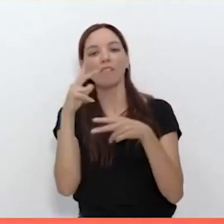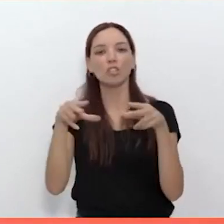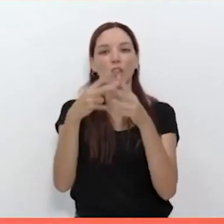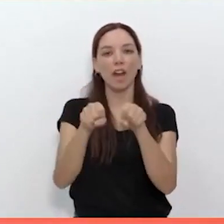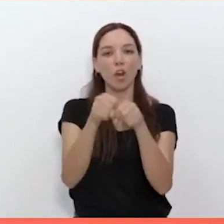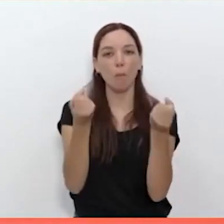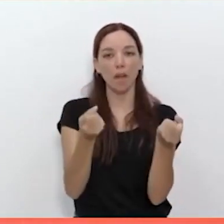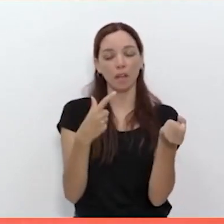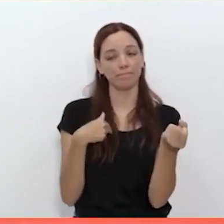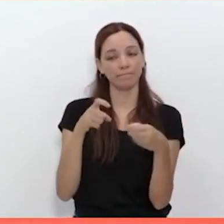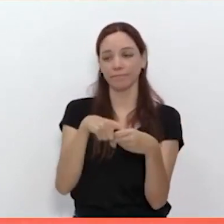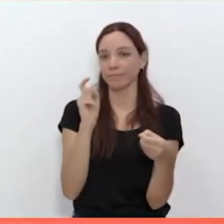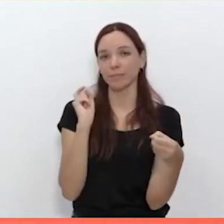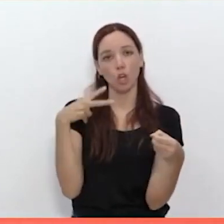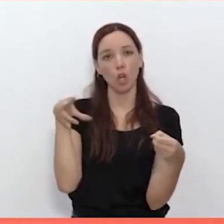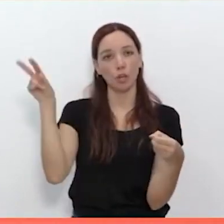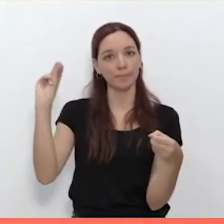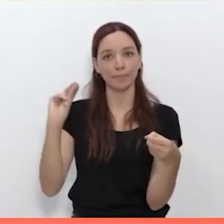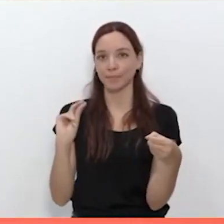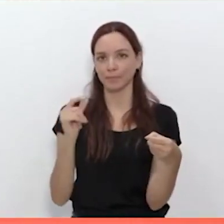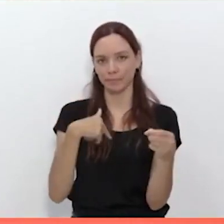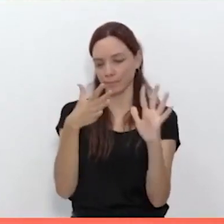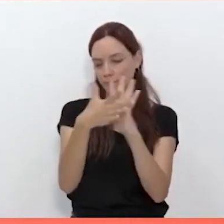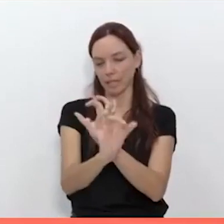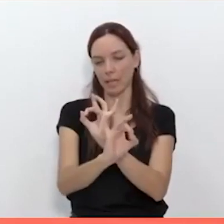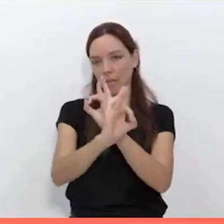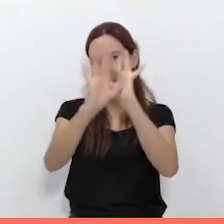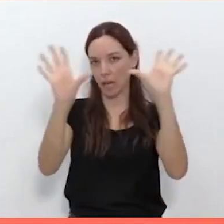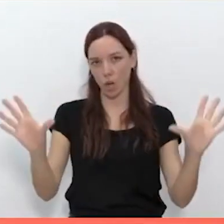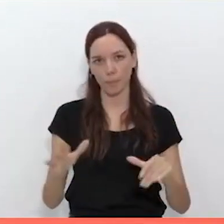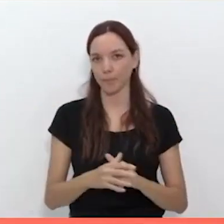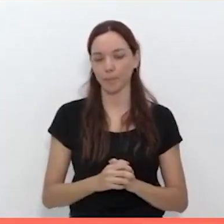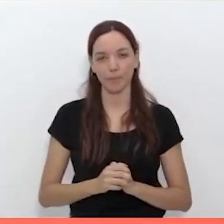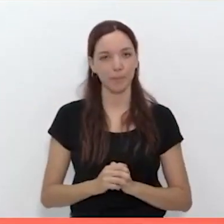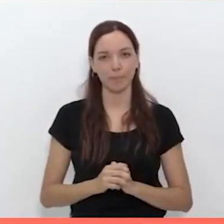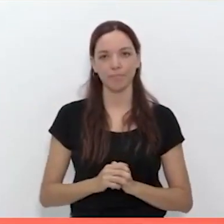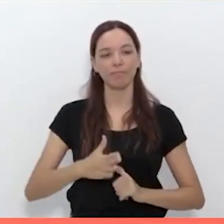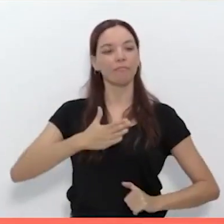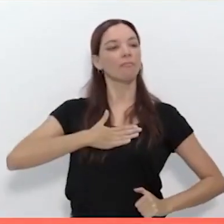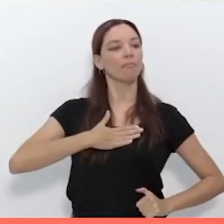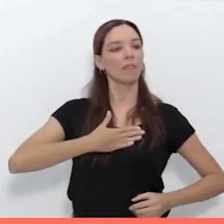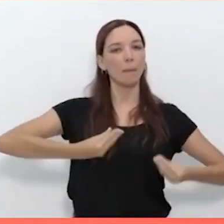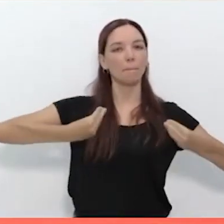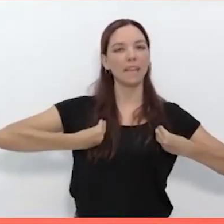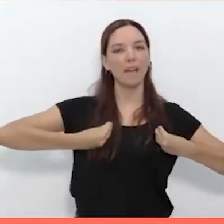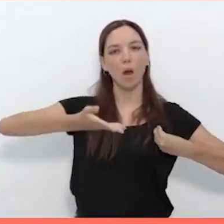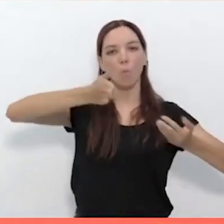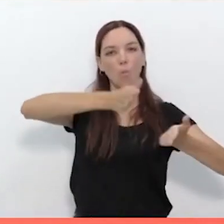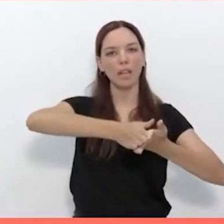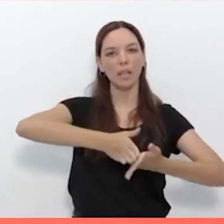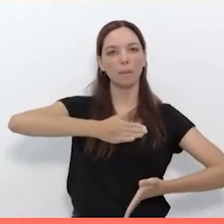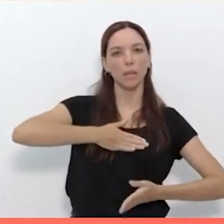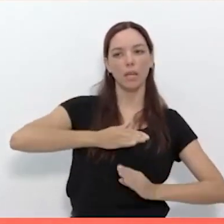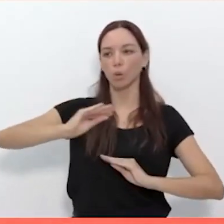Y desde luego lo que sí digo clarísimamente, que no patrimonialicen ni la vida ni la muerte de nadie.